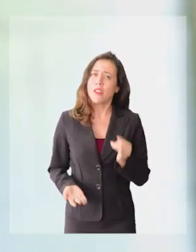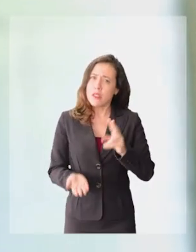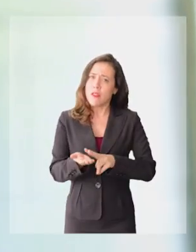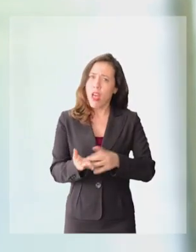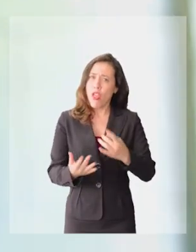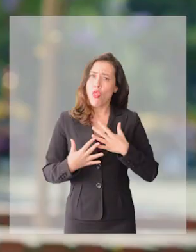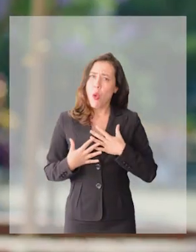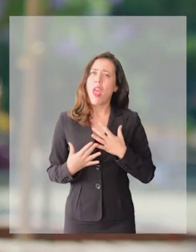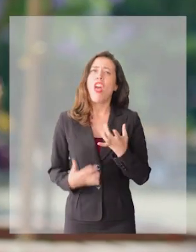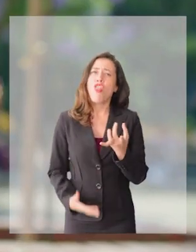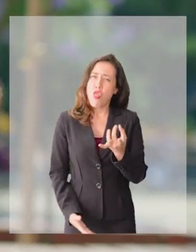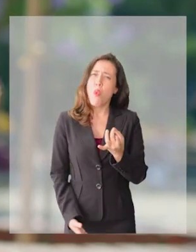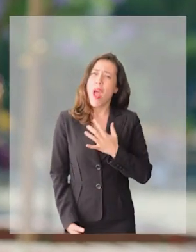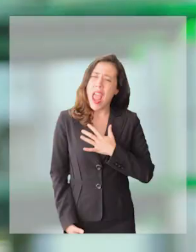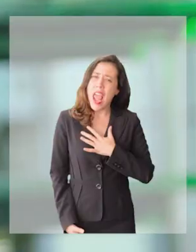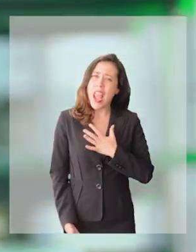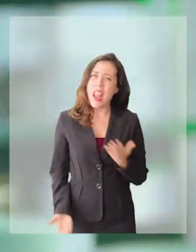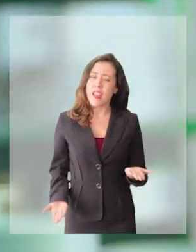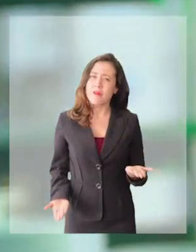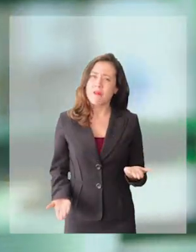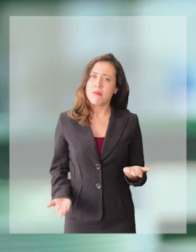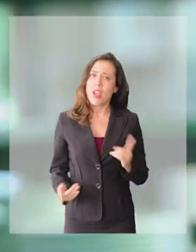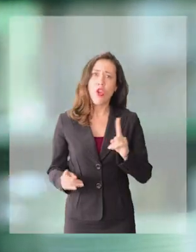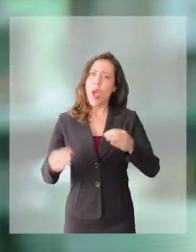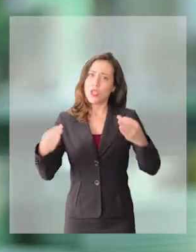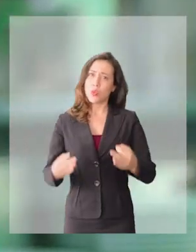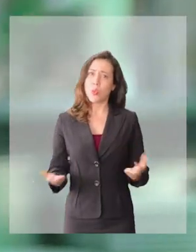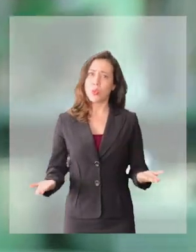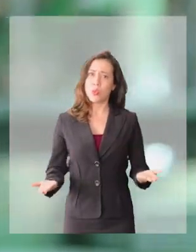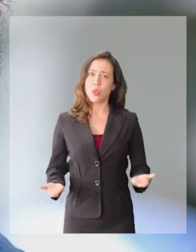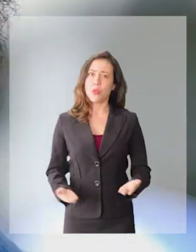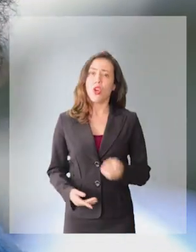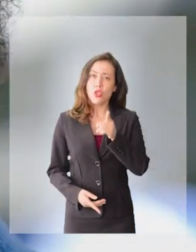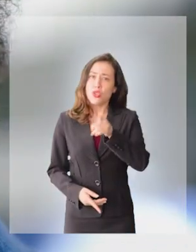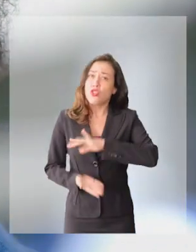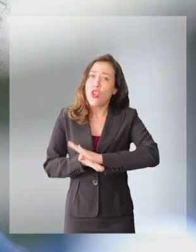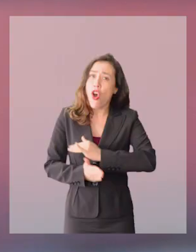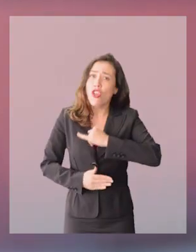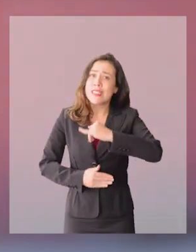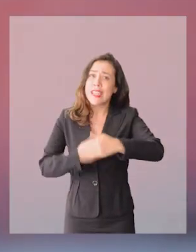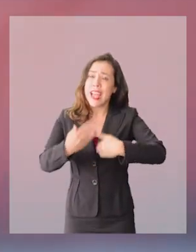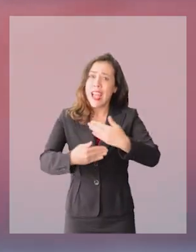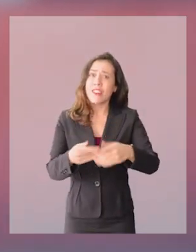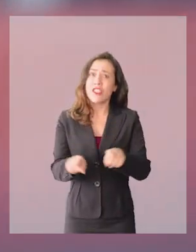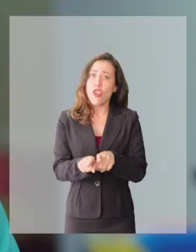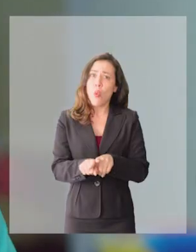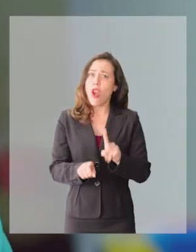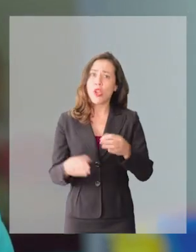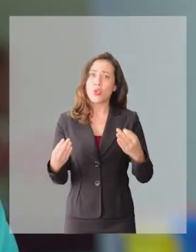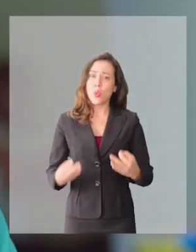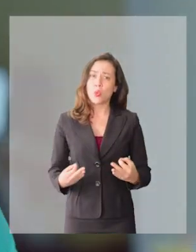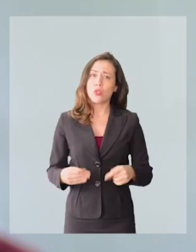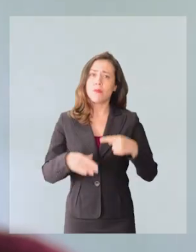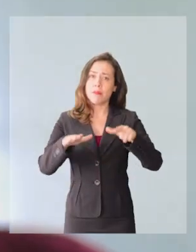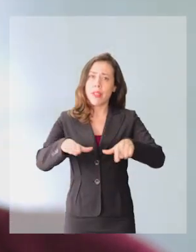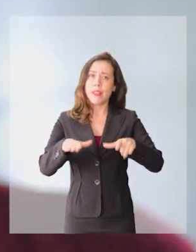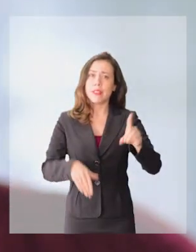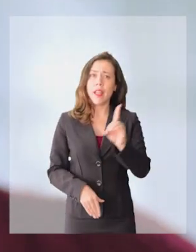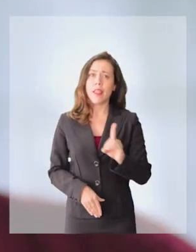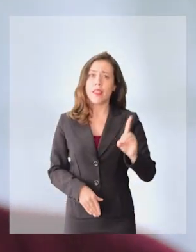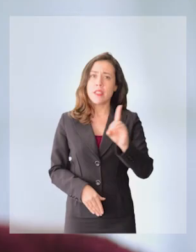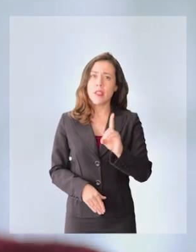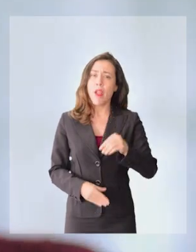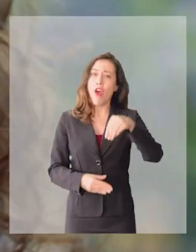Sí que duele. Duele. Y eso no es justo. Que todo siga igual tampoco es justo. Este